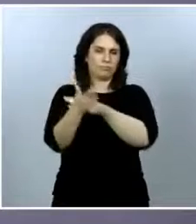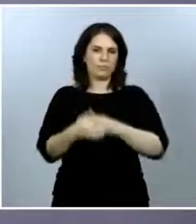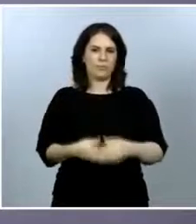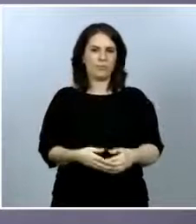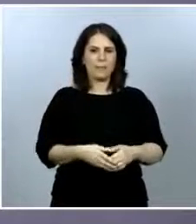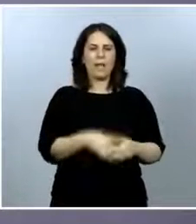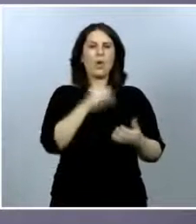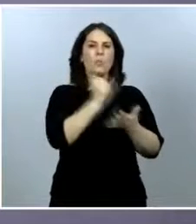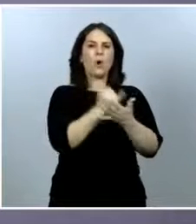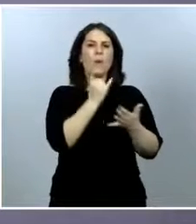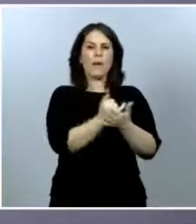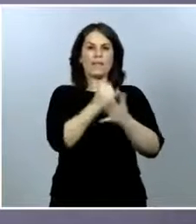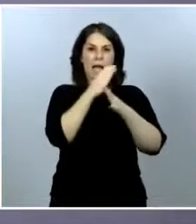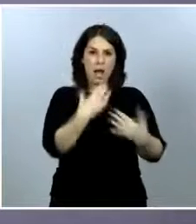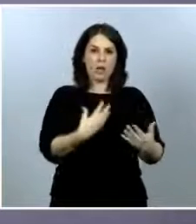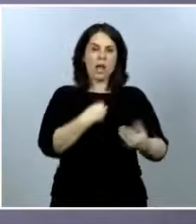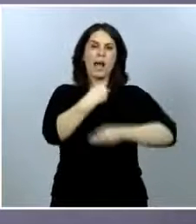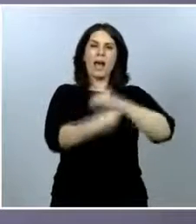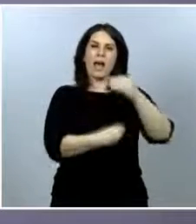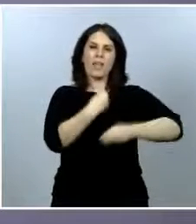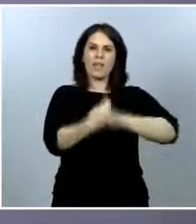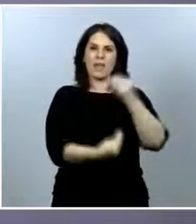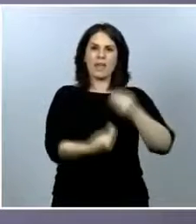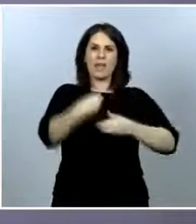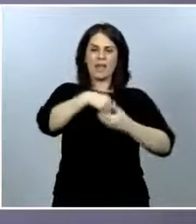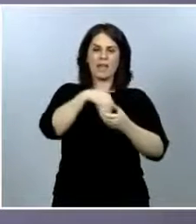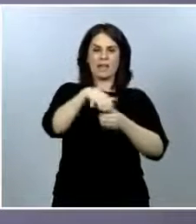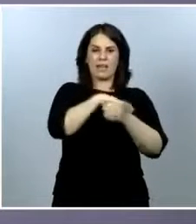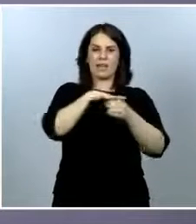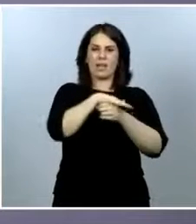masivas que se están haciendo en el municipio de Torrejón,